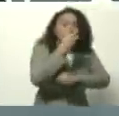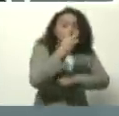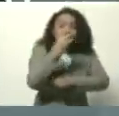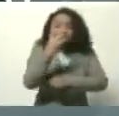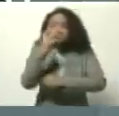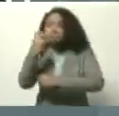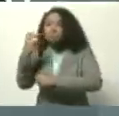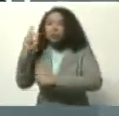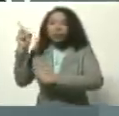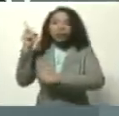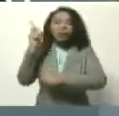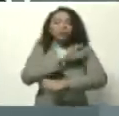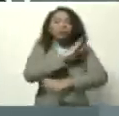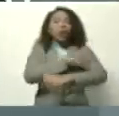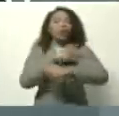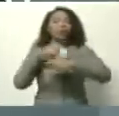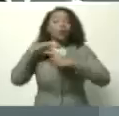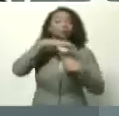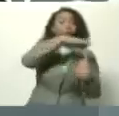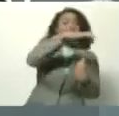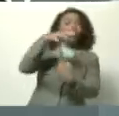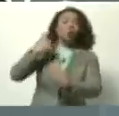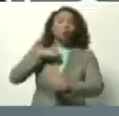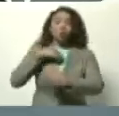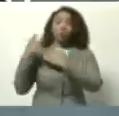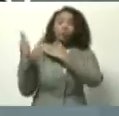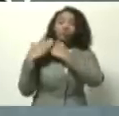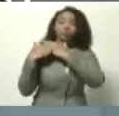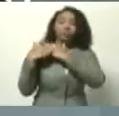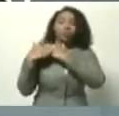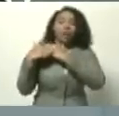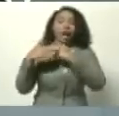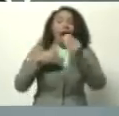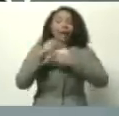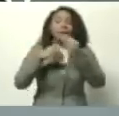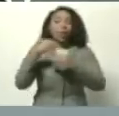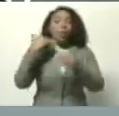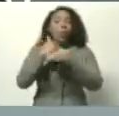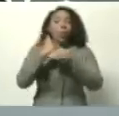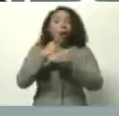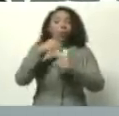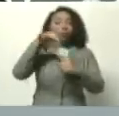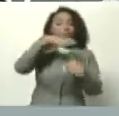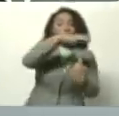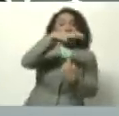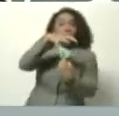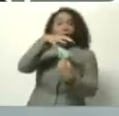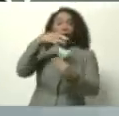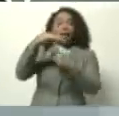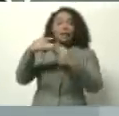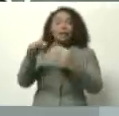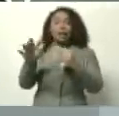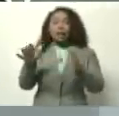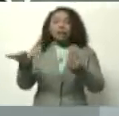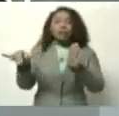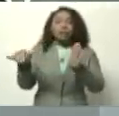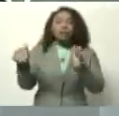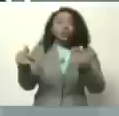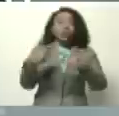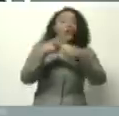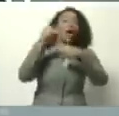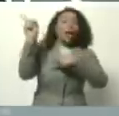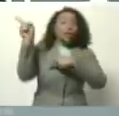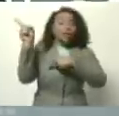este potencial huracán. Estamos recibiendo el coletazo. Luego de su paso por Trinidad y Tobago, cambió su